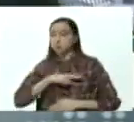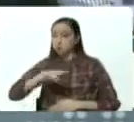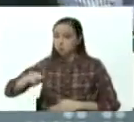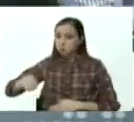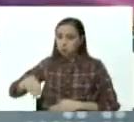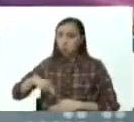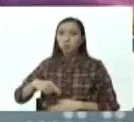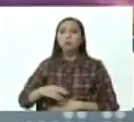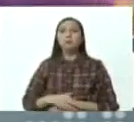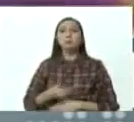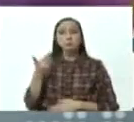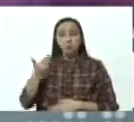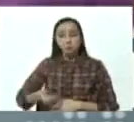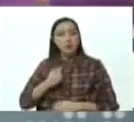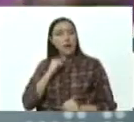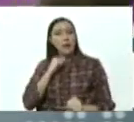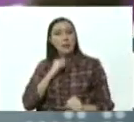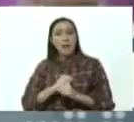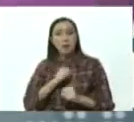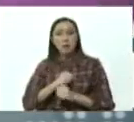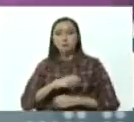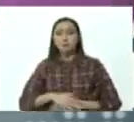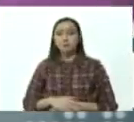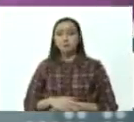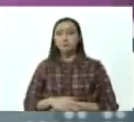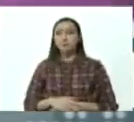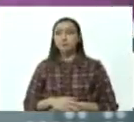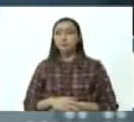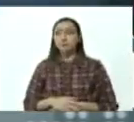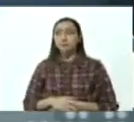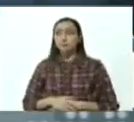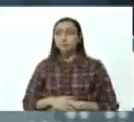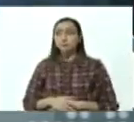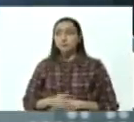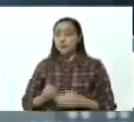papel. Y desde entonces, desde mayo,